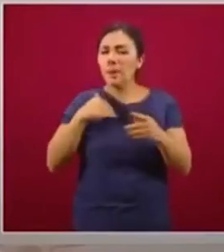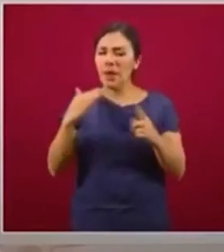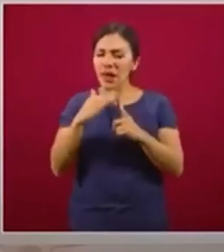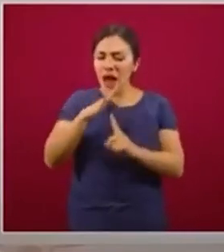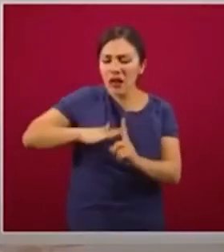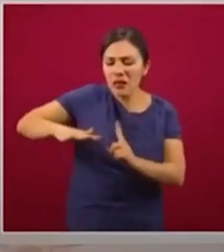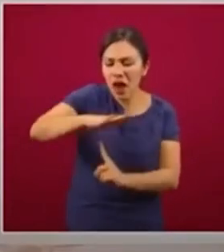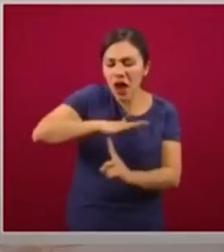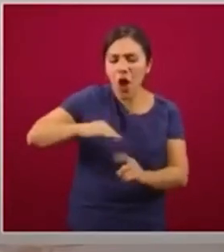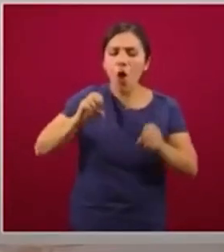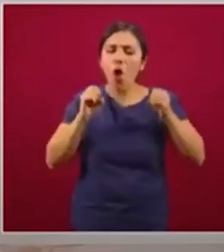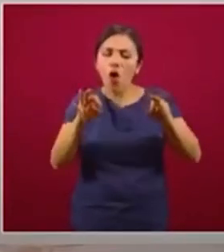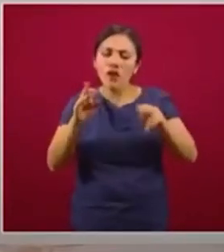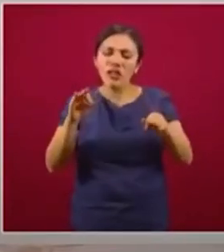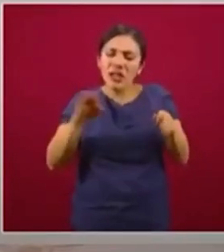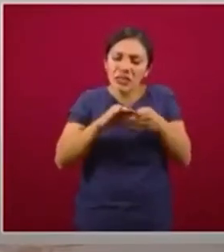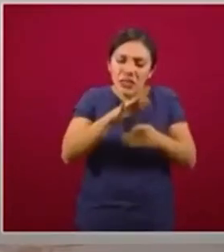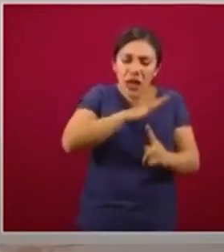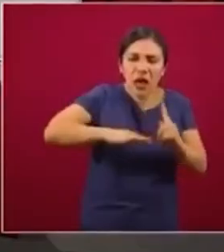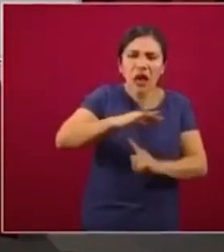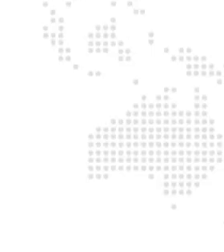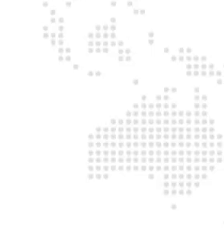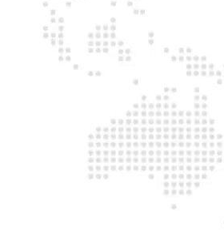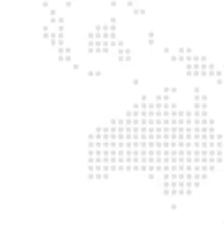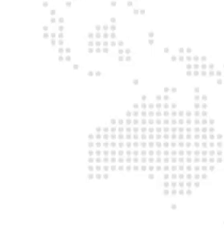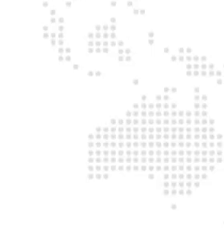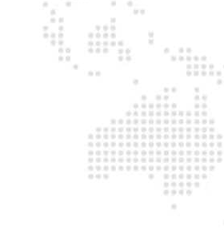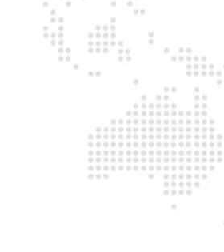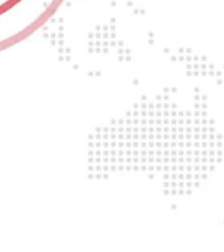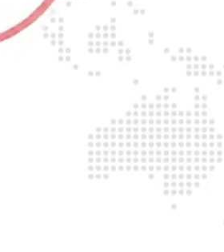de su oficina o incluso en cualquier parte del país.